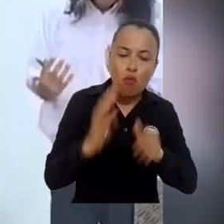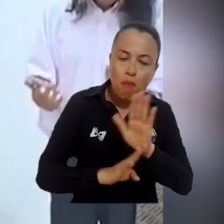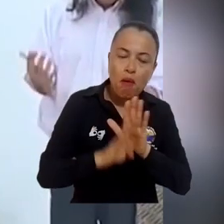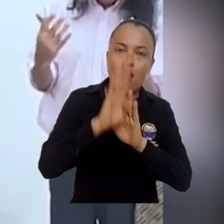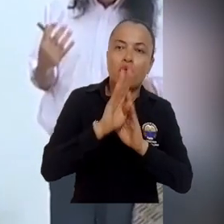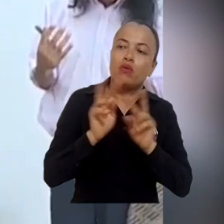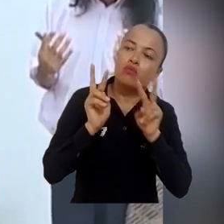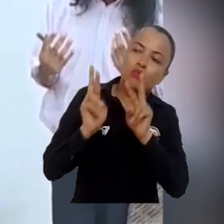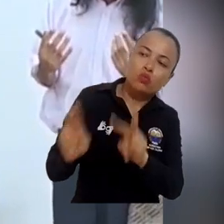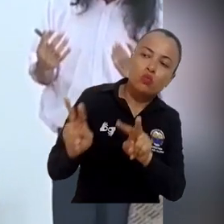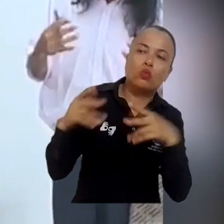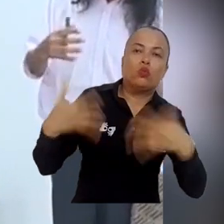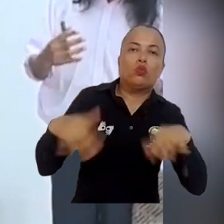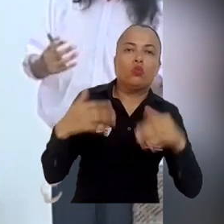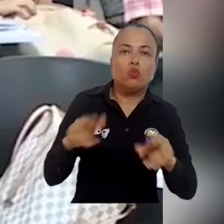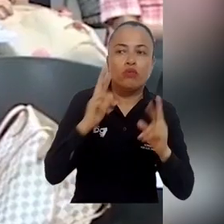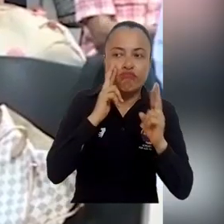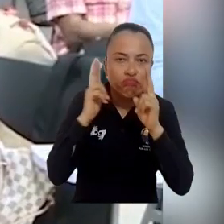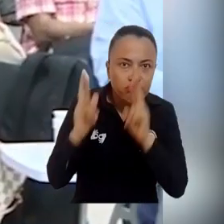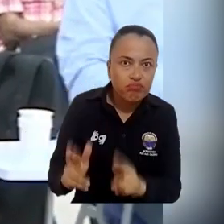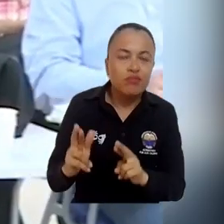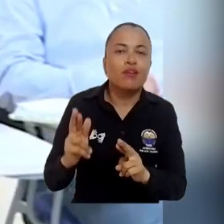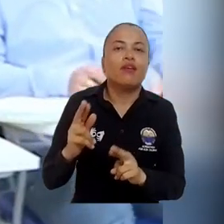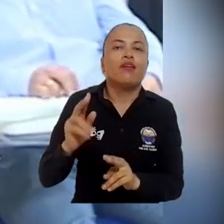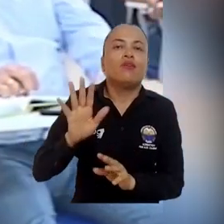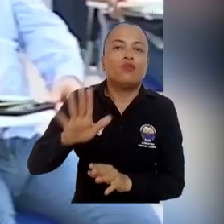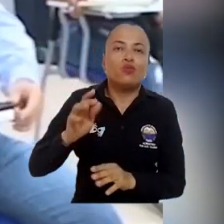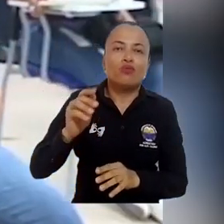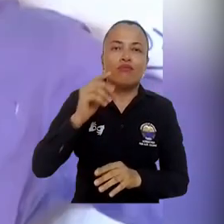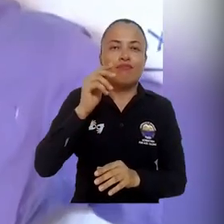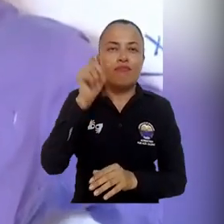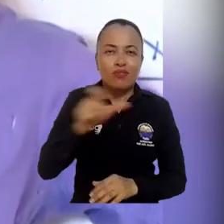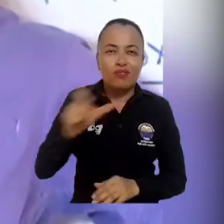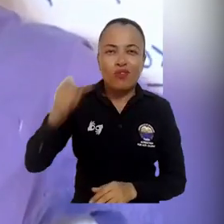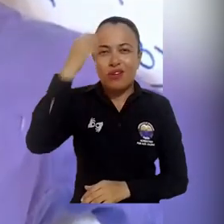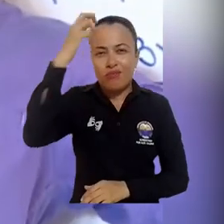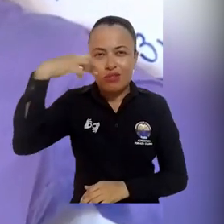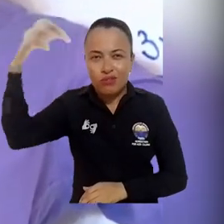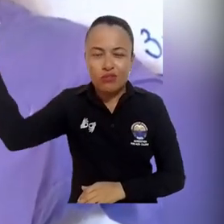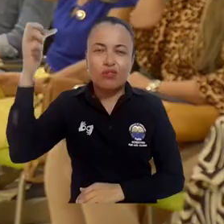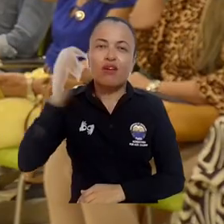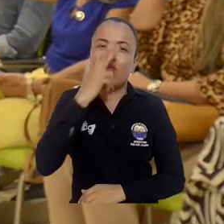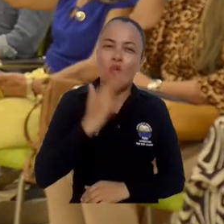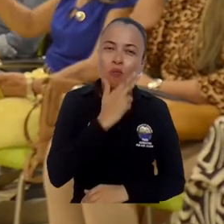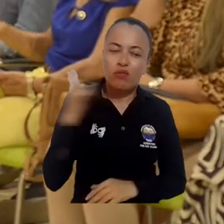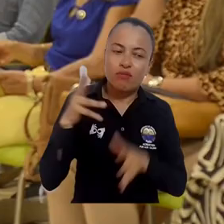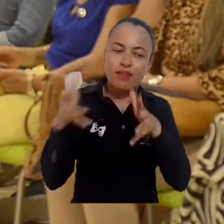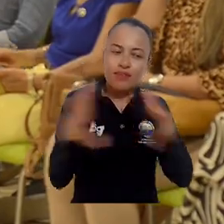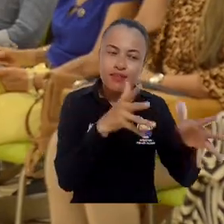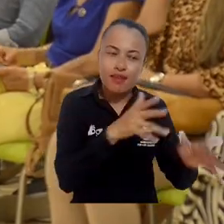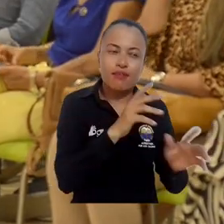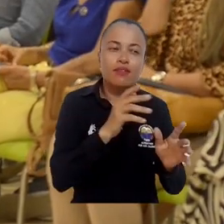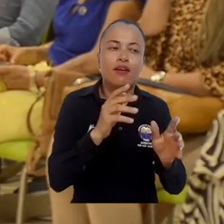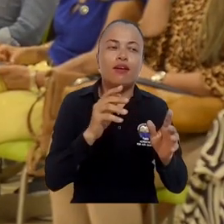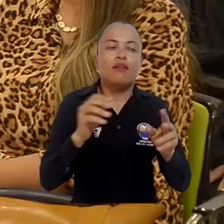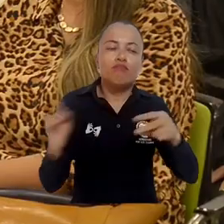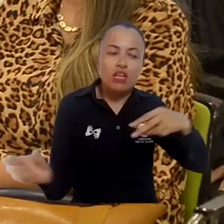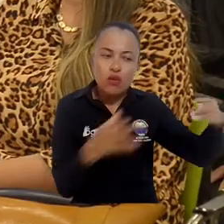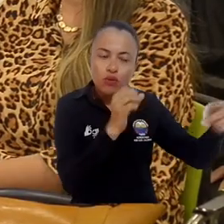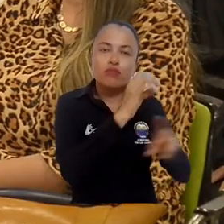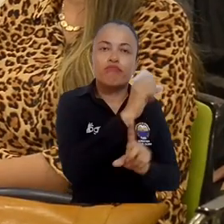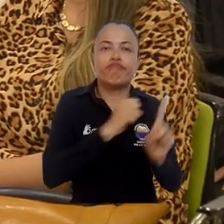convertirse en referente en la formación de profesionales comprometidos con la enseñanza, la investigación y el impacto social. Las primeras